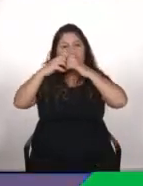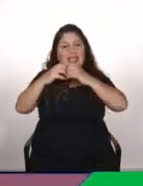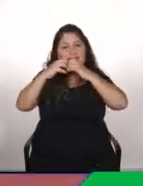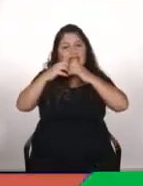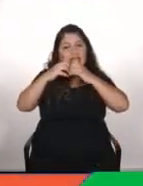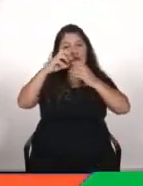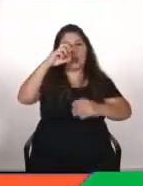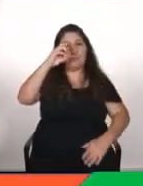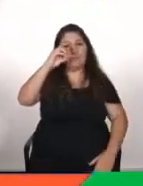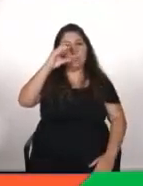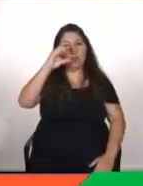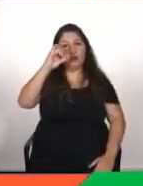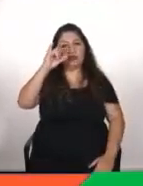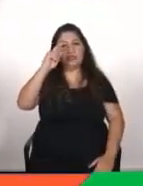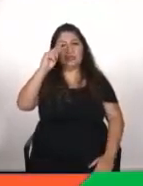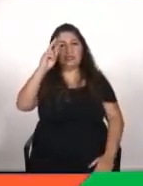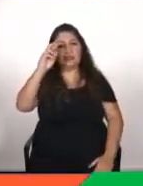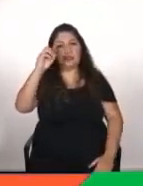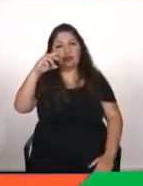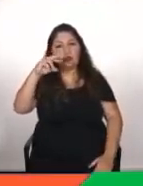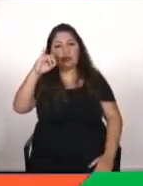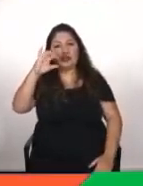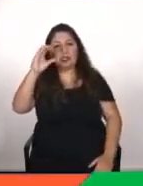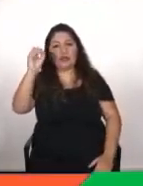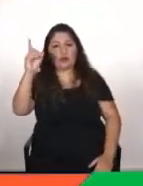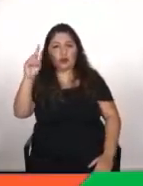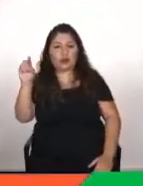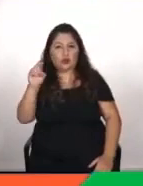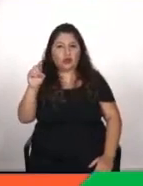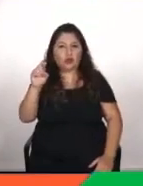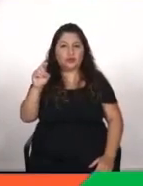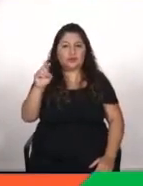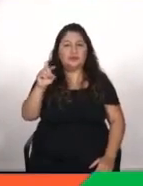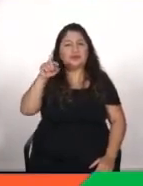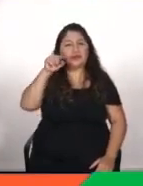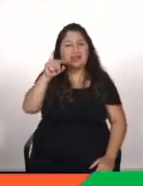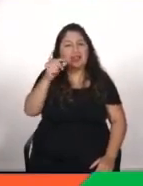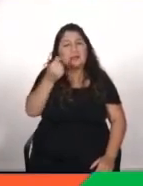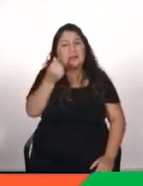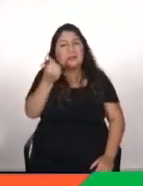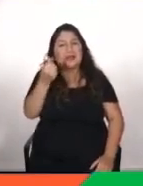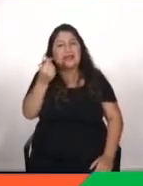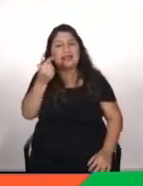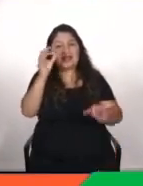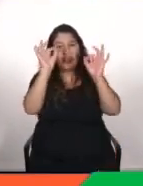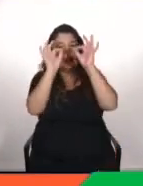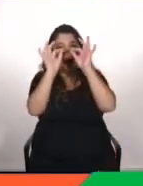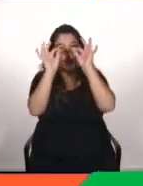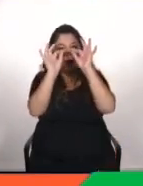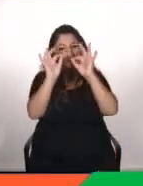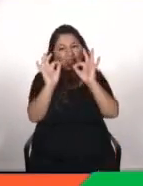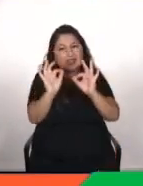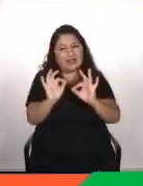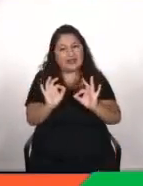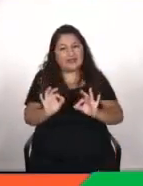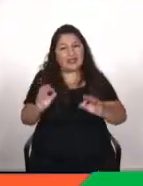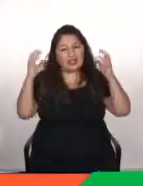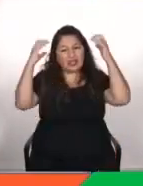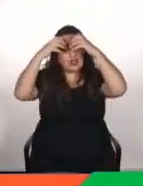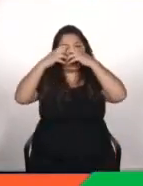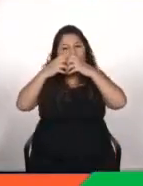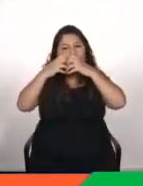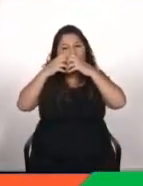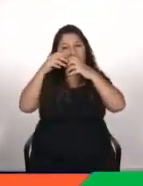semejante que cuando yo lo estaba leyendo yo me sorprendí y decía es que casi parece que está describiendo un poco el concepto este de red neuronal donde tienes